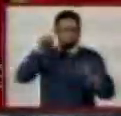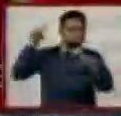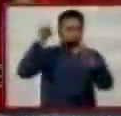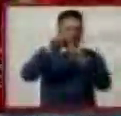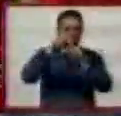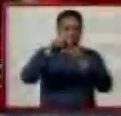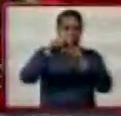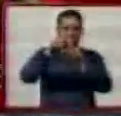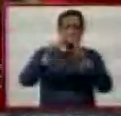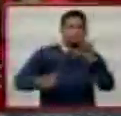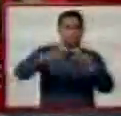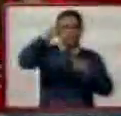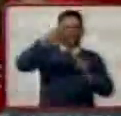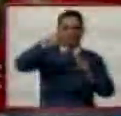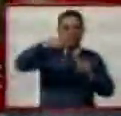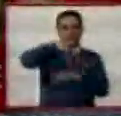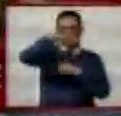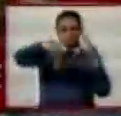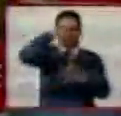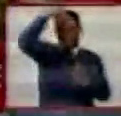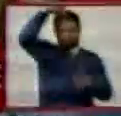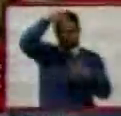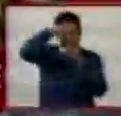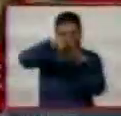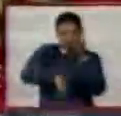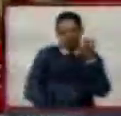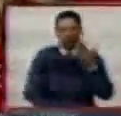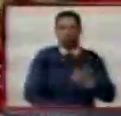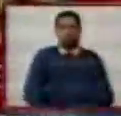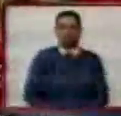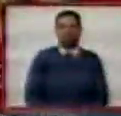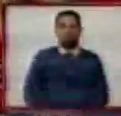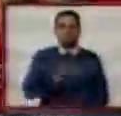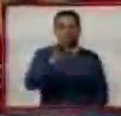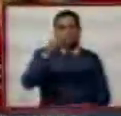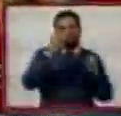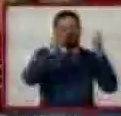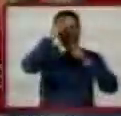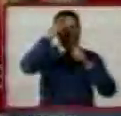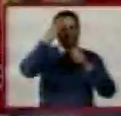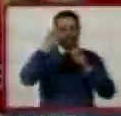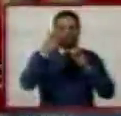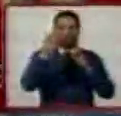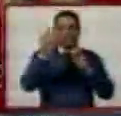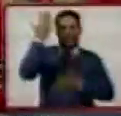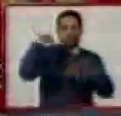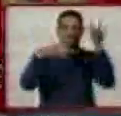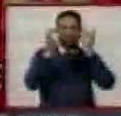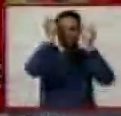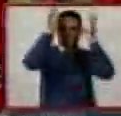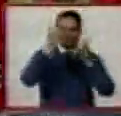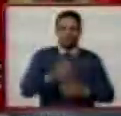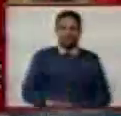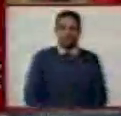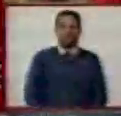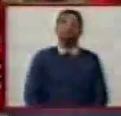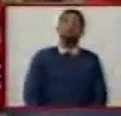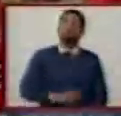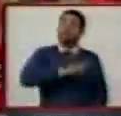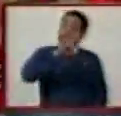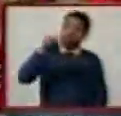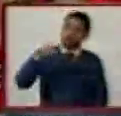el proyecto de patria que nos dejó el comandante eterno Hugo Chávez. Si hoy tomamos las decisiones que tenemos que tomar y se